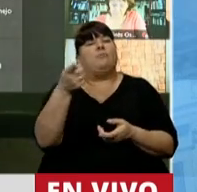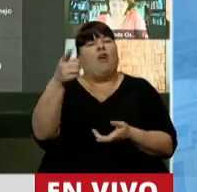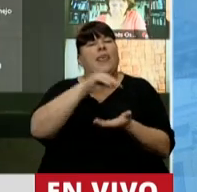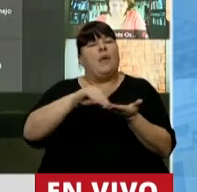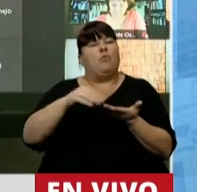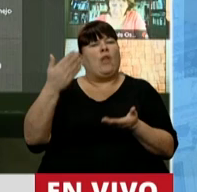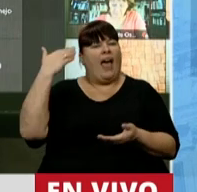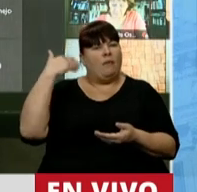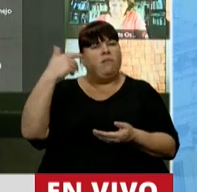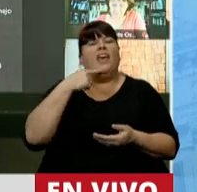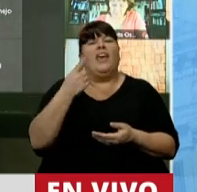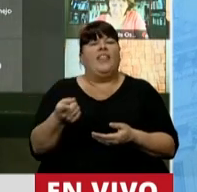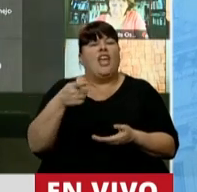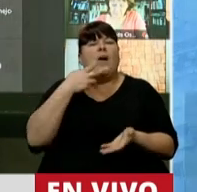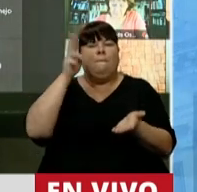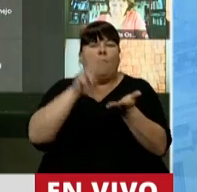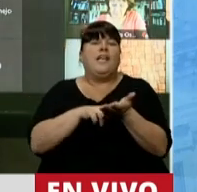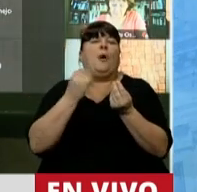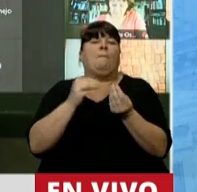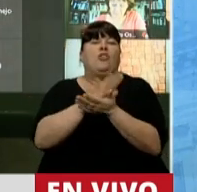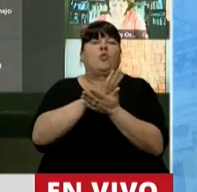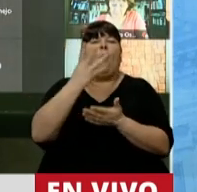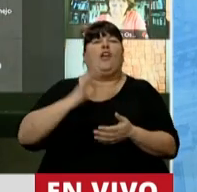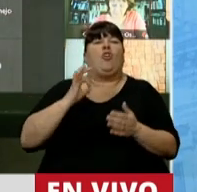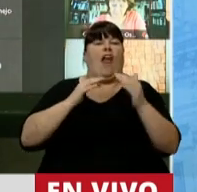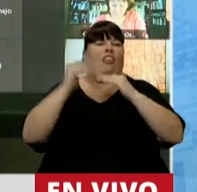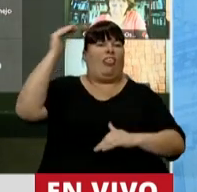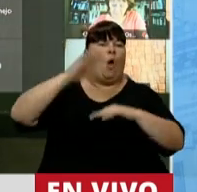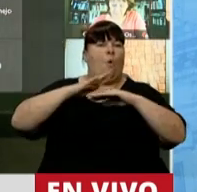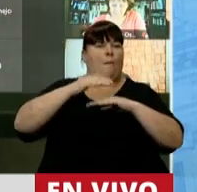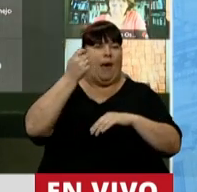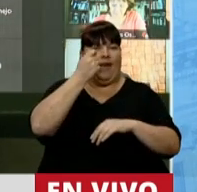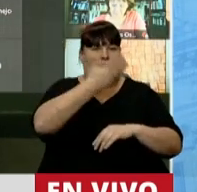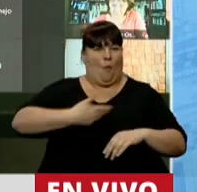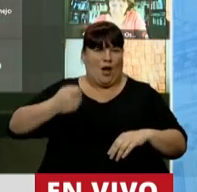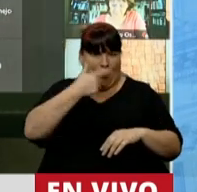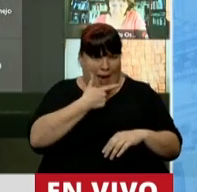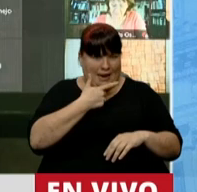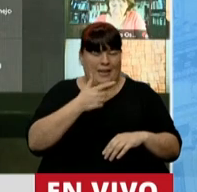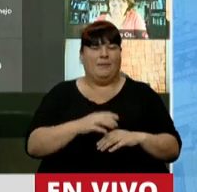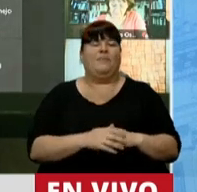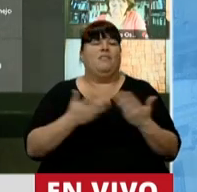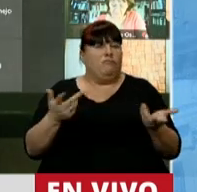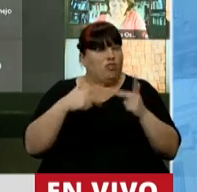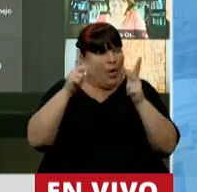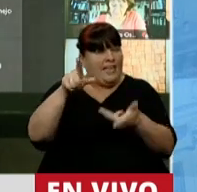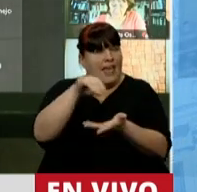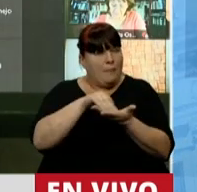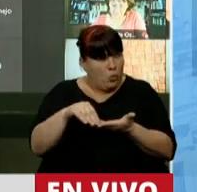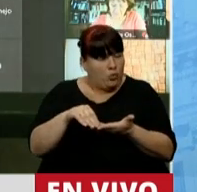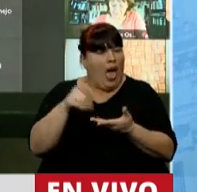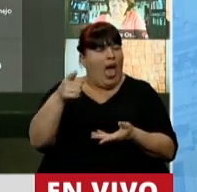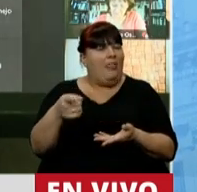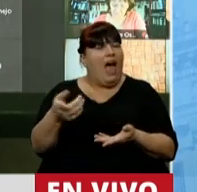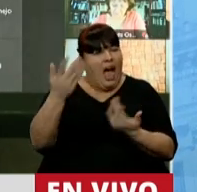diputada preopinante que dijo que este impuesto viene a paliar los cuatro años de desigualdad del gobierno de Mauricio Macri, yo le diría a la diputada,